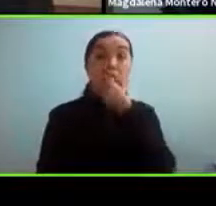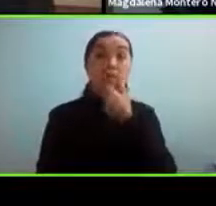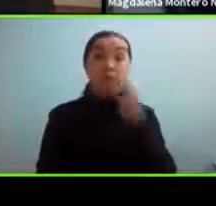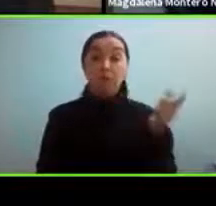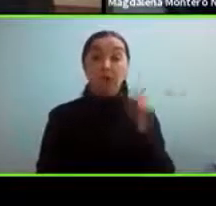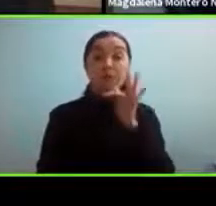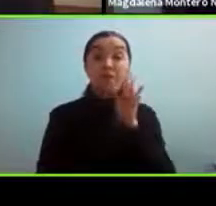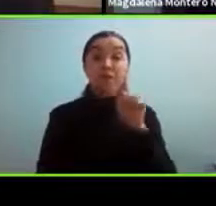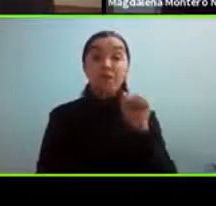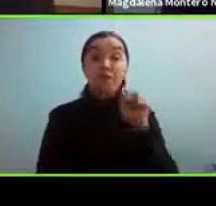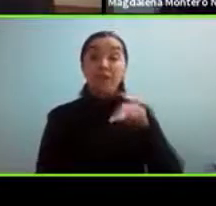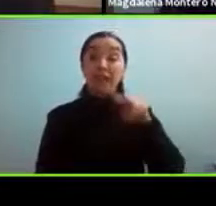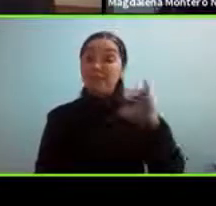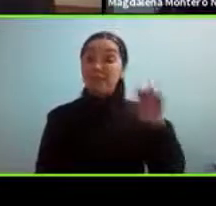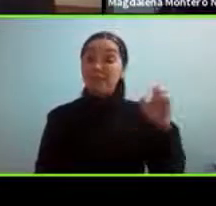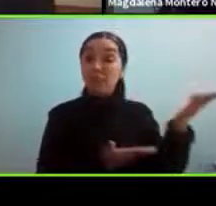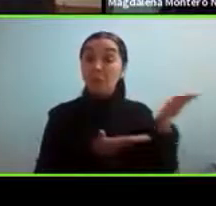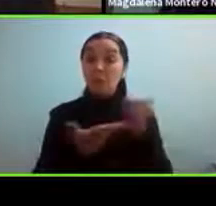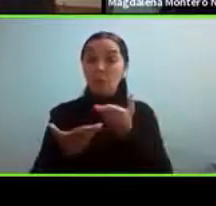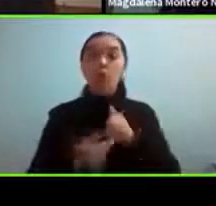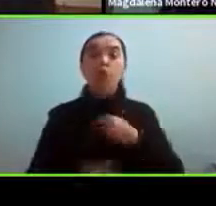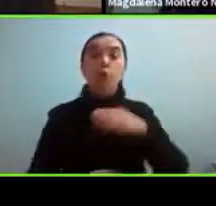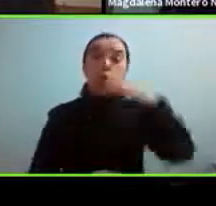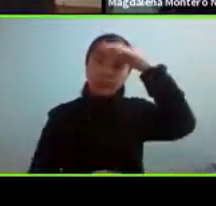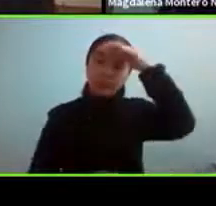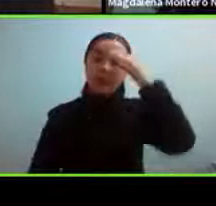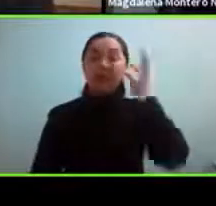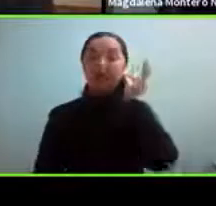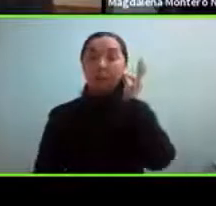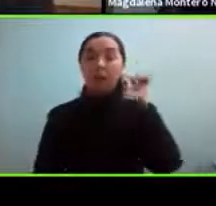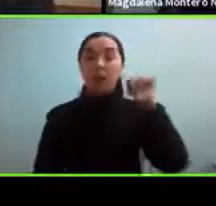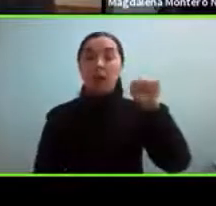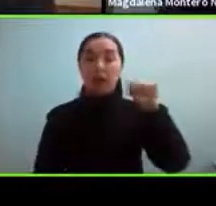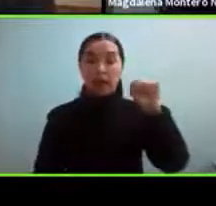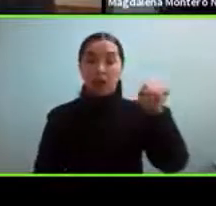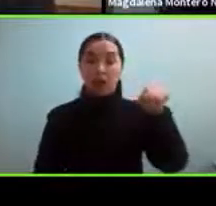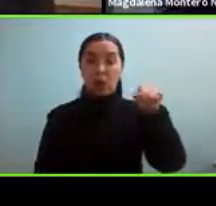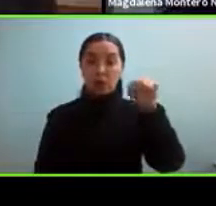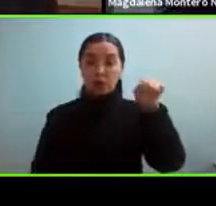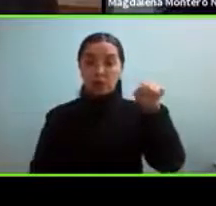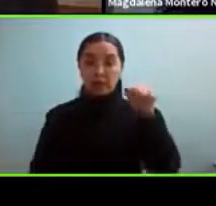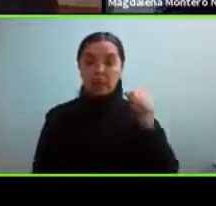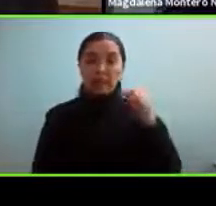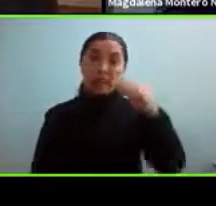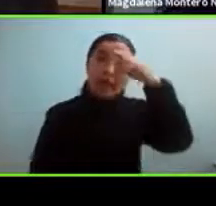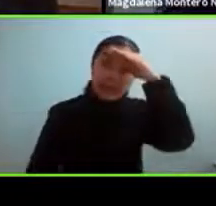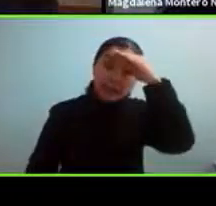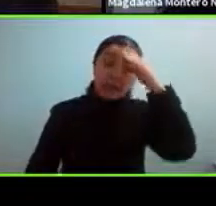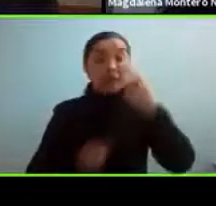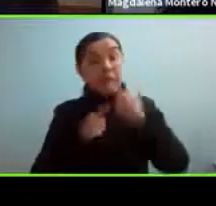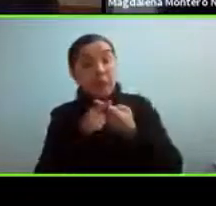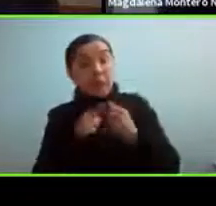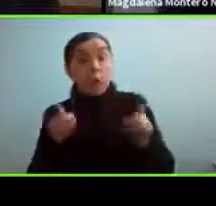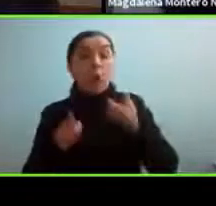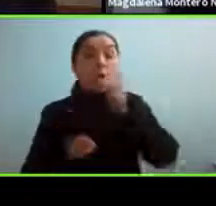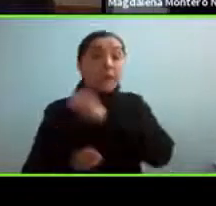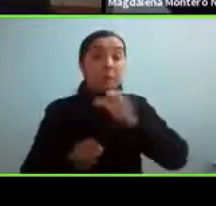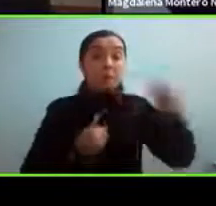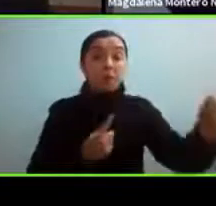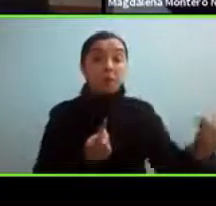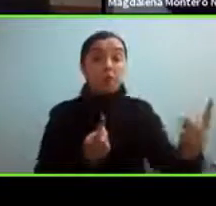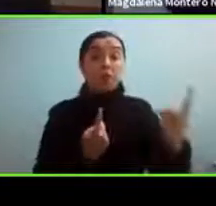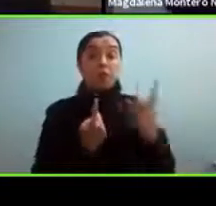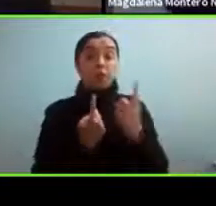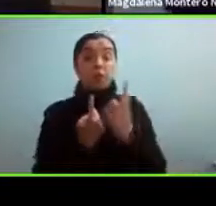mi experiencia como mujer autista y la experiencia de otras personas que han llegado a mí a